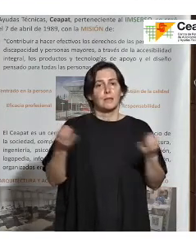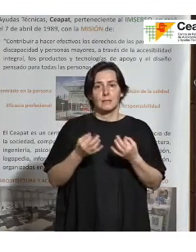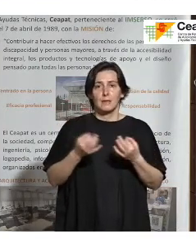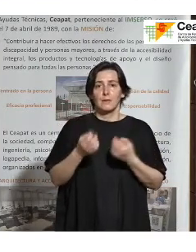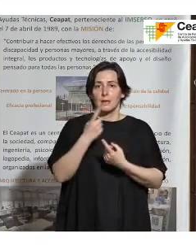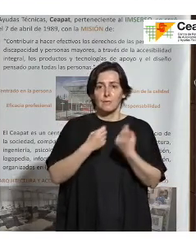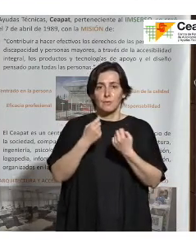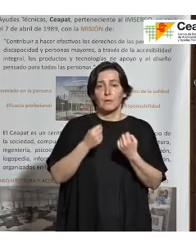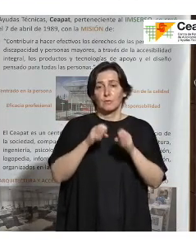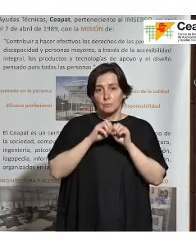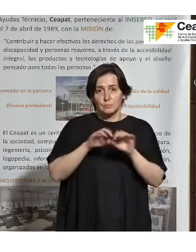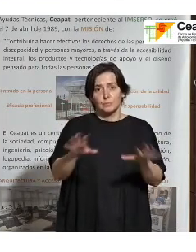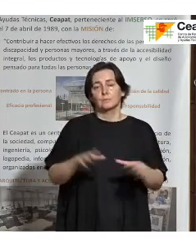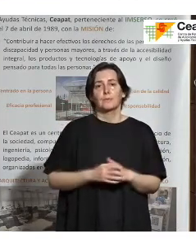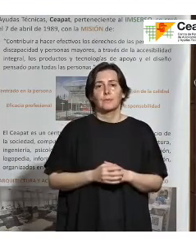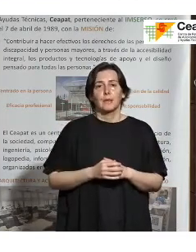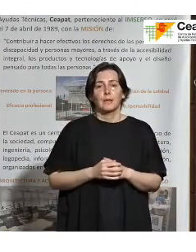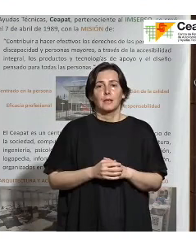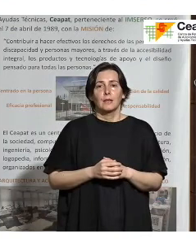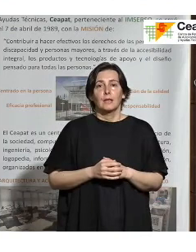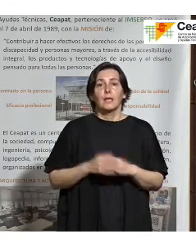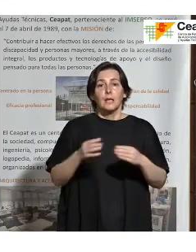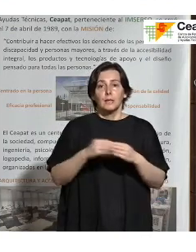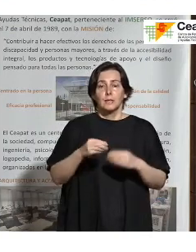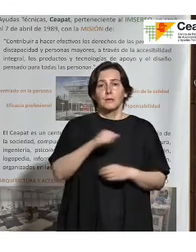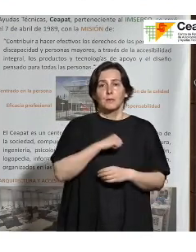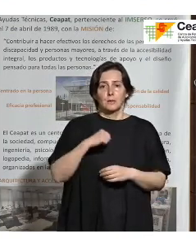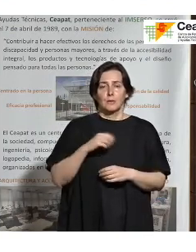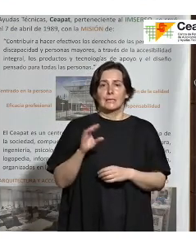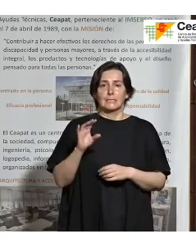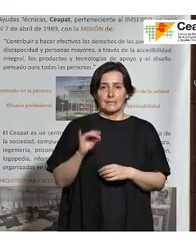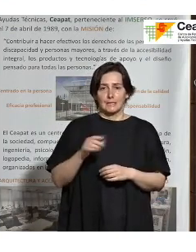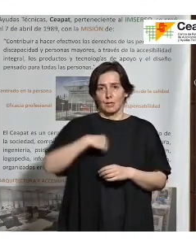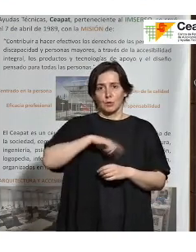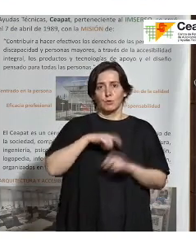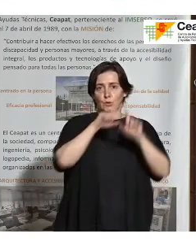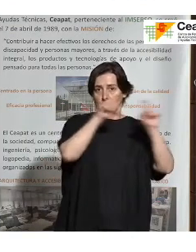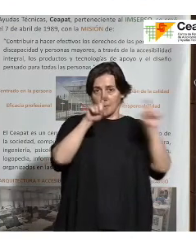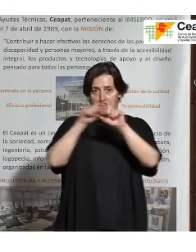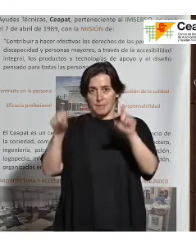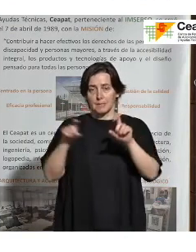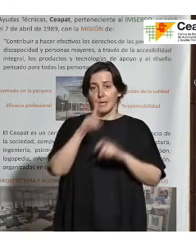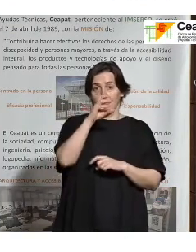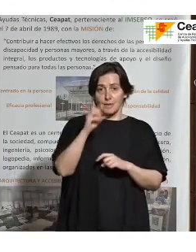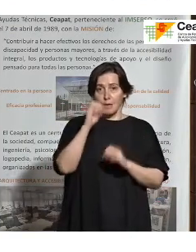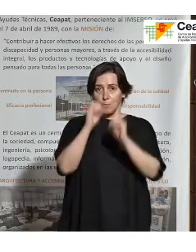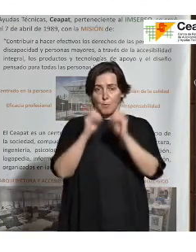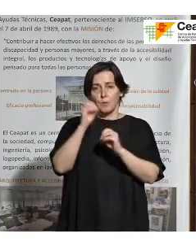función, por así decirlo. En los clientes particulares sí que somos las empresas los que al 100% tenemos que hacer esta